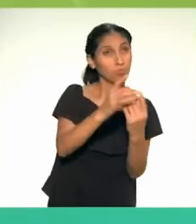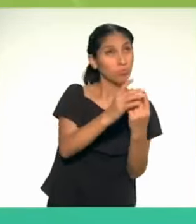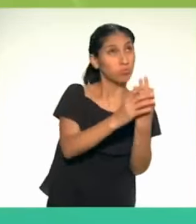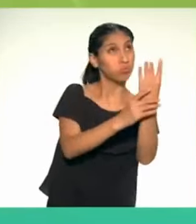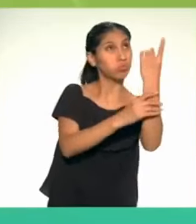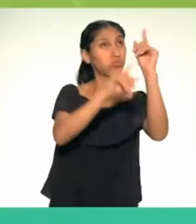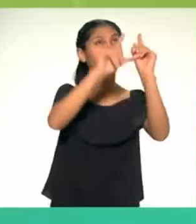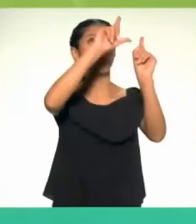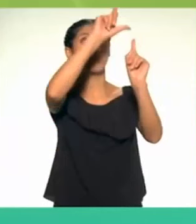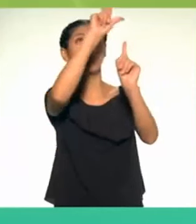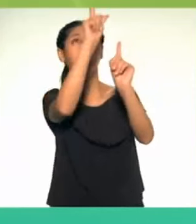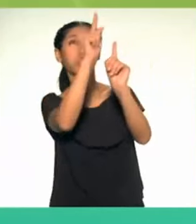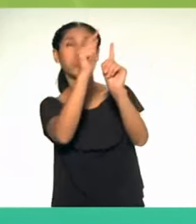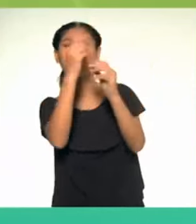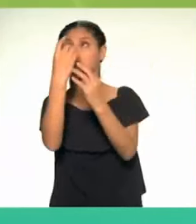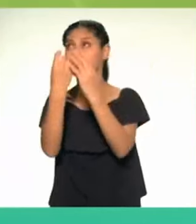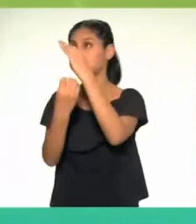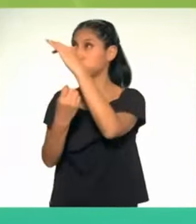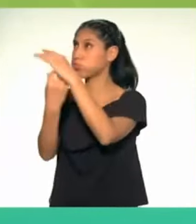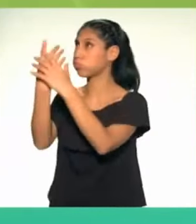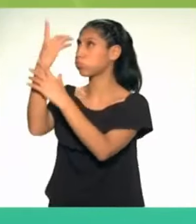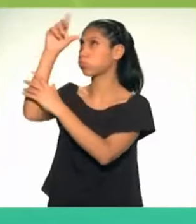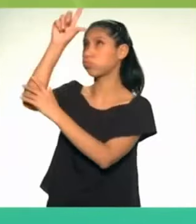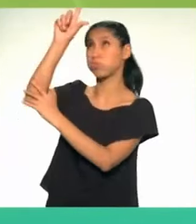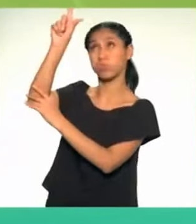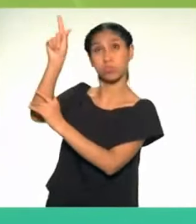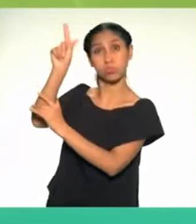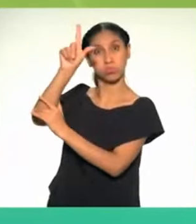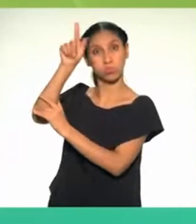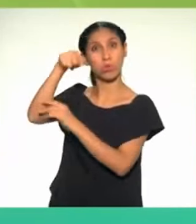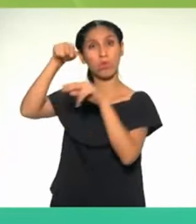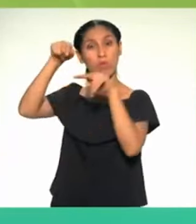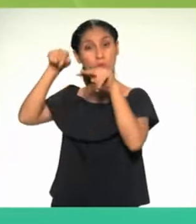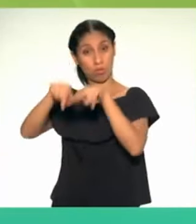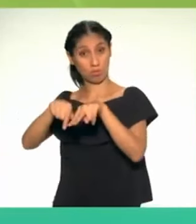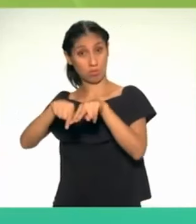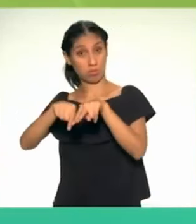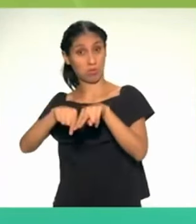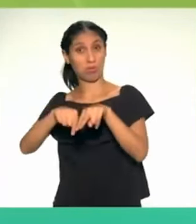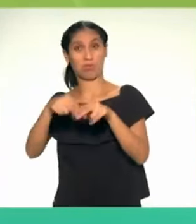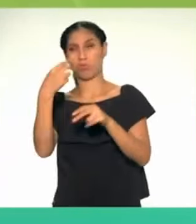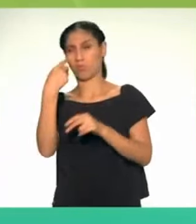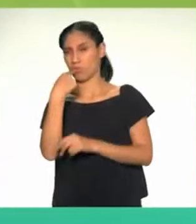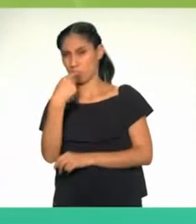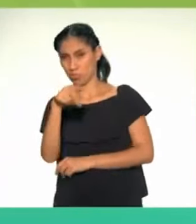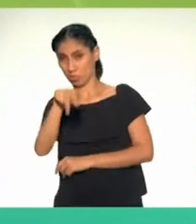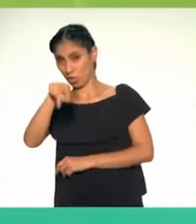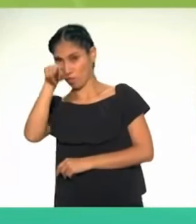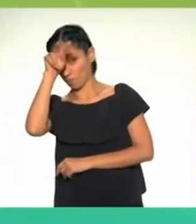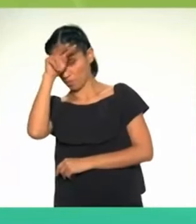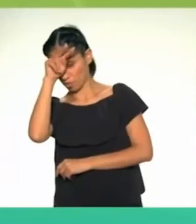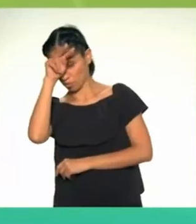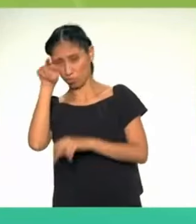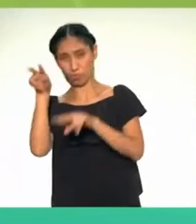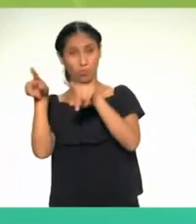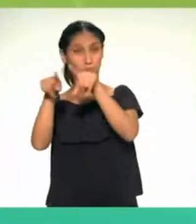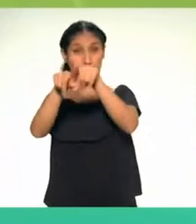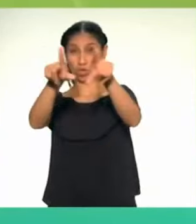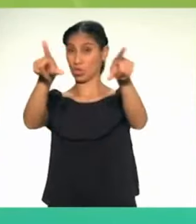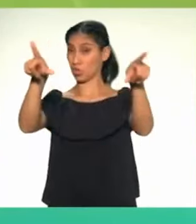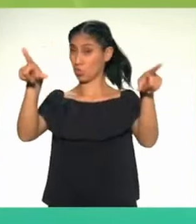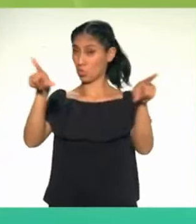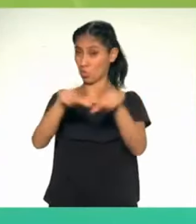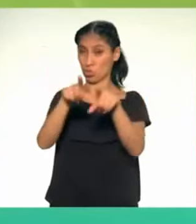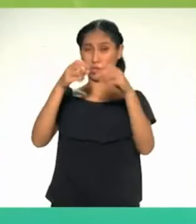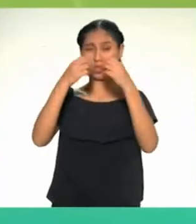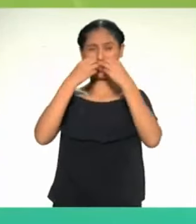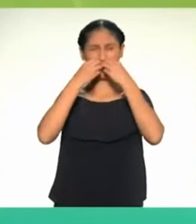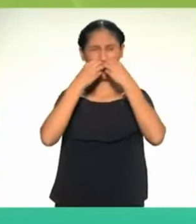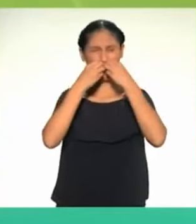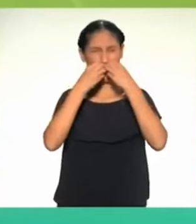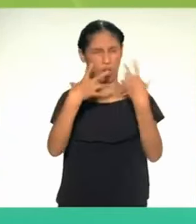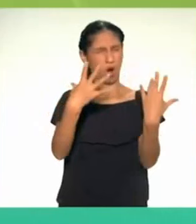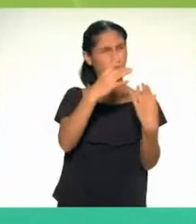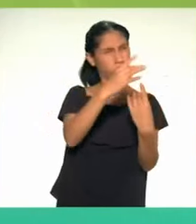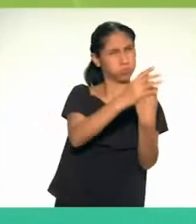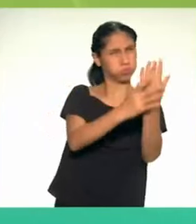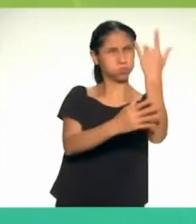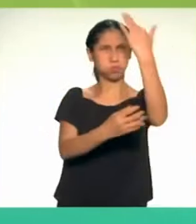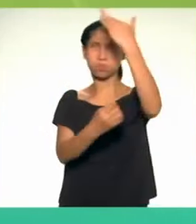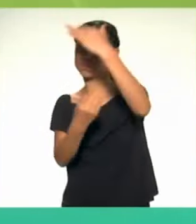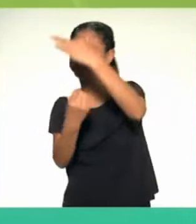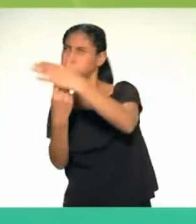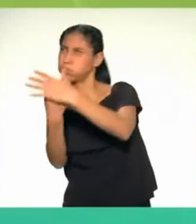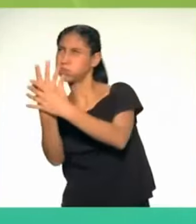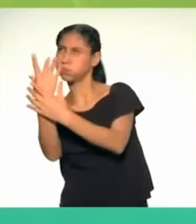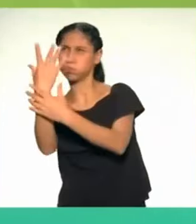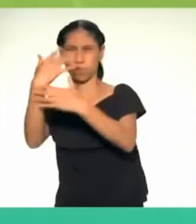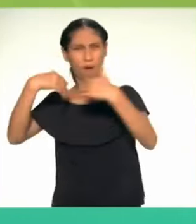ello, Perú es reconocido como uno de los centros mundiales de origen y diversificación de recursos genéticos de plantas y animales,